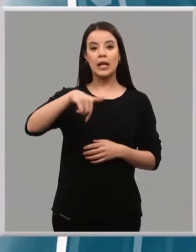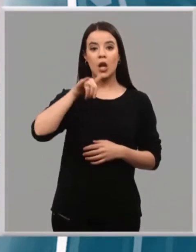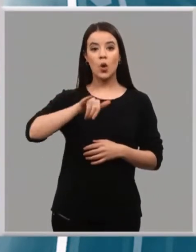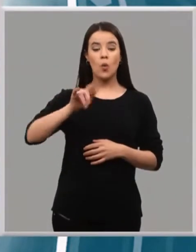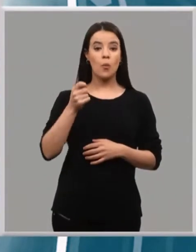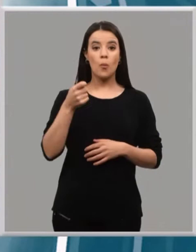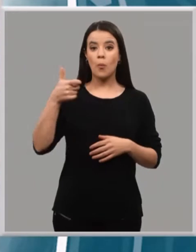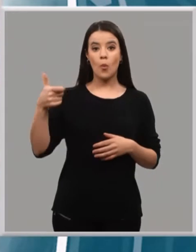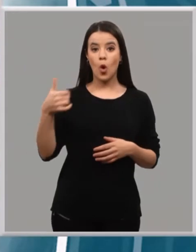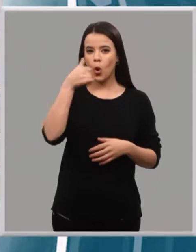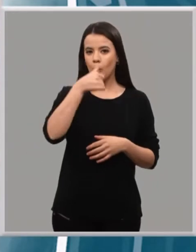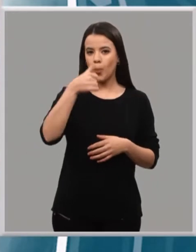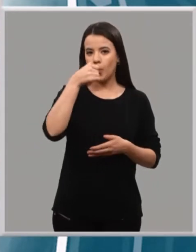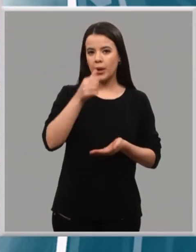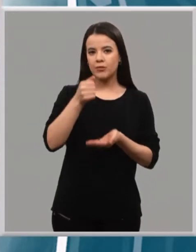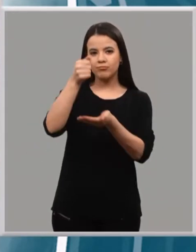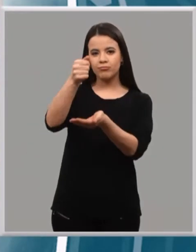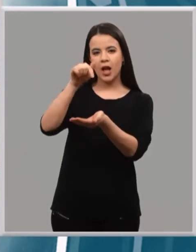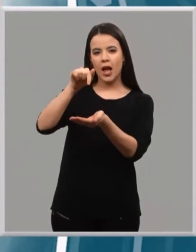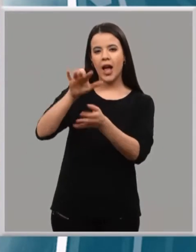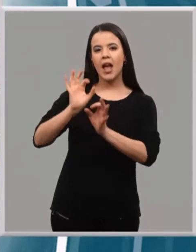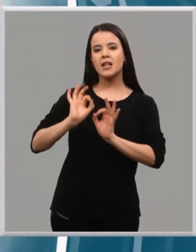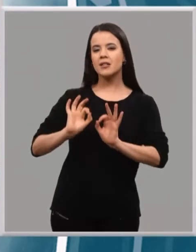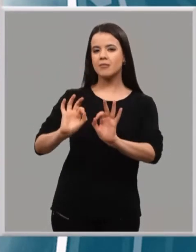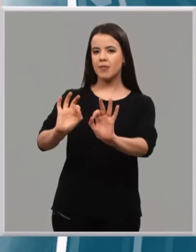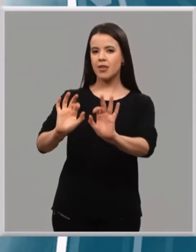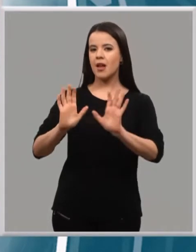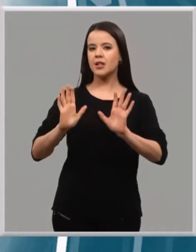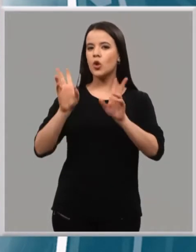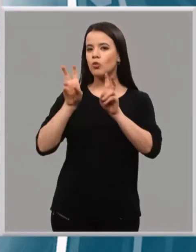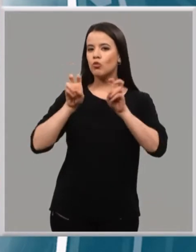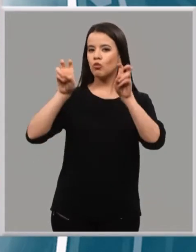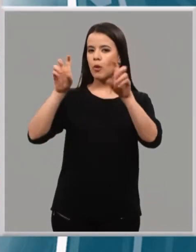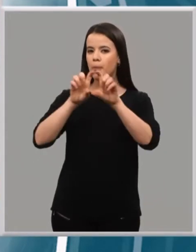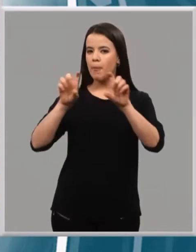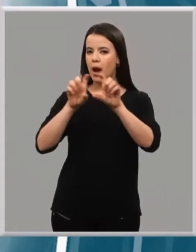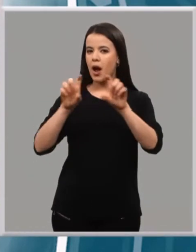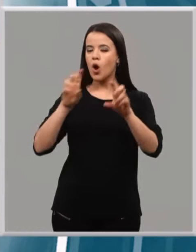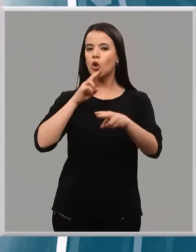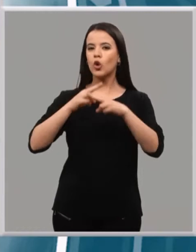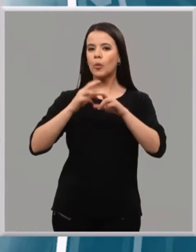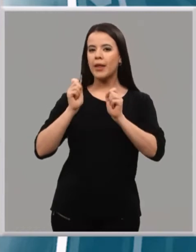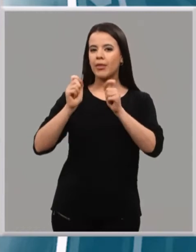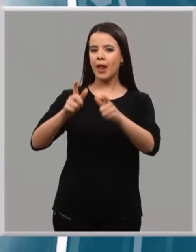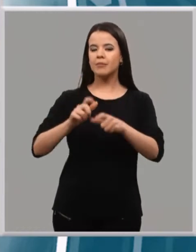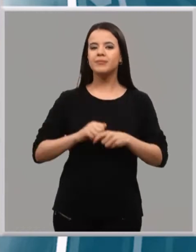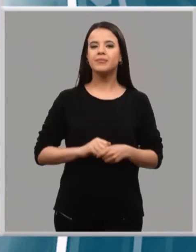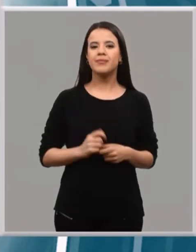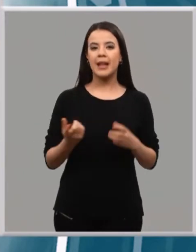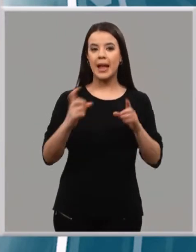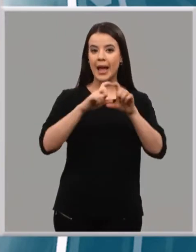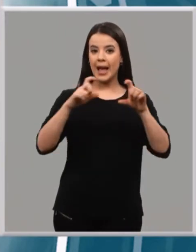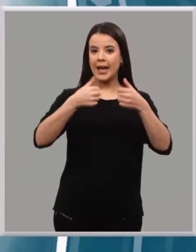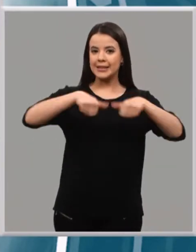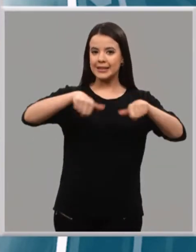ahora mismo en el mercado como viñedos singulares, como la nueva precinta de nominación que ha sacado el Consejo Regulador. Etiquetas como esta los